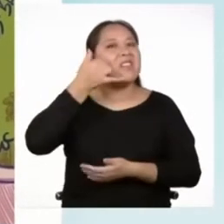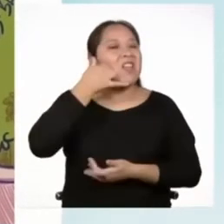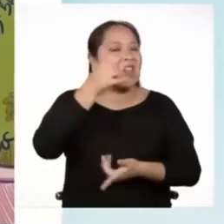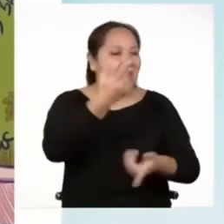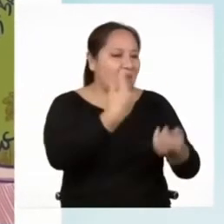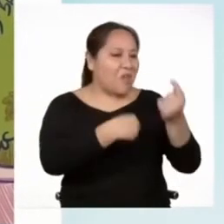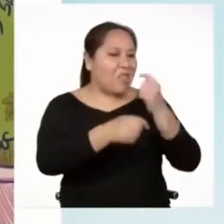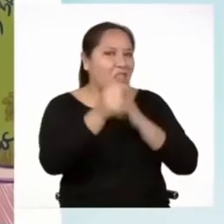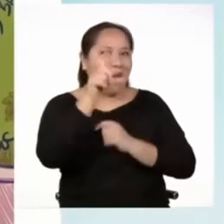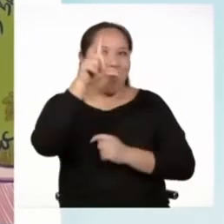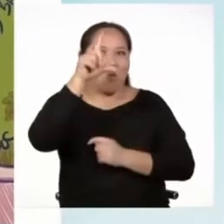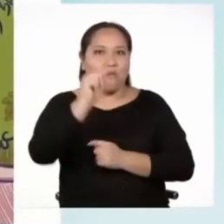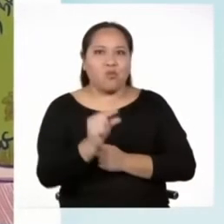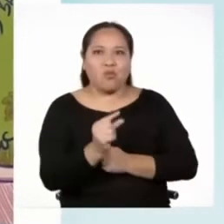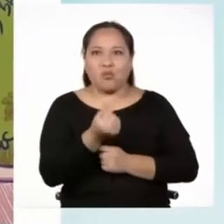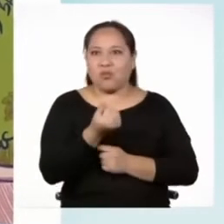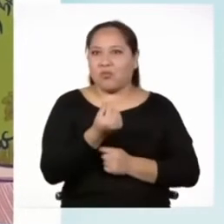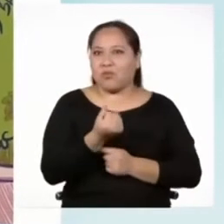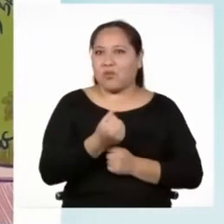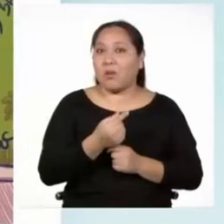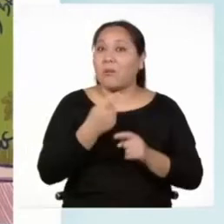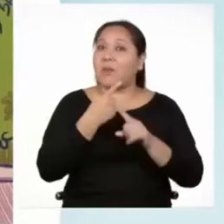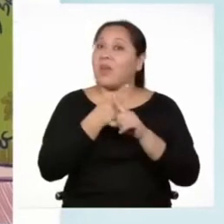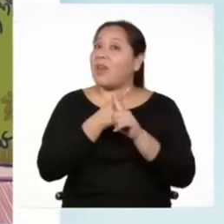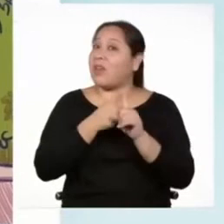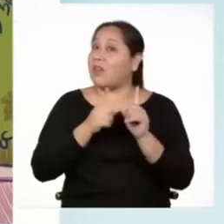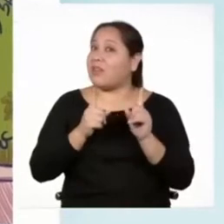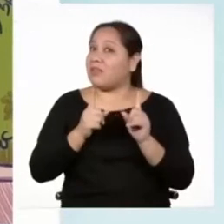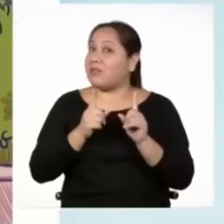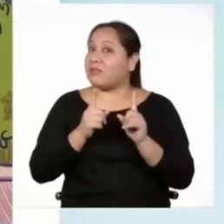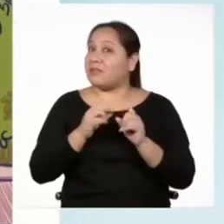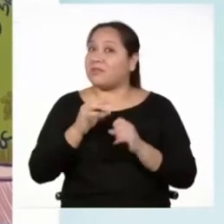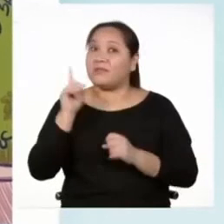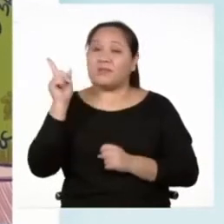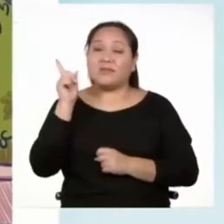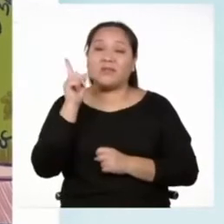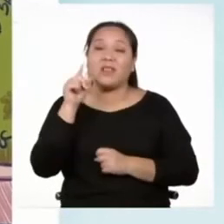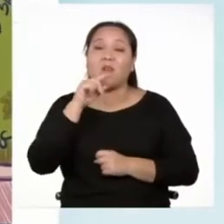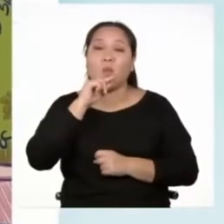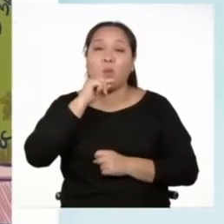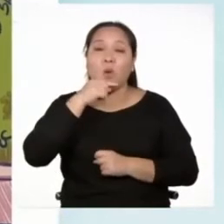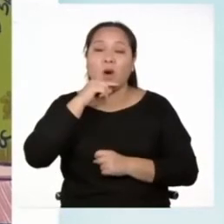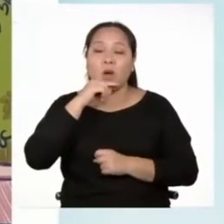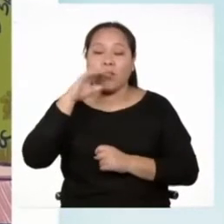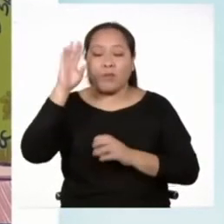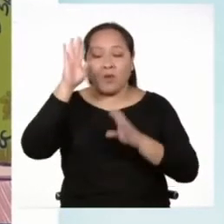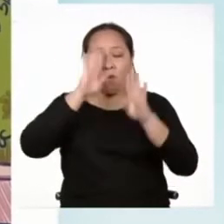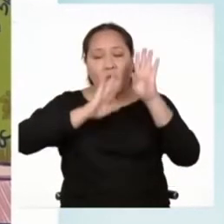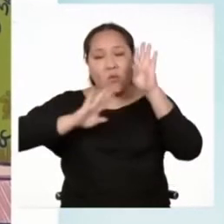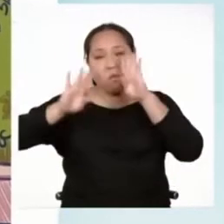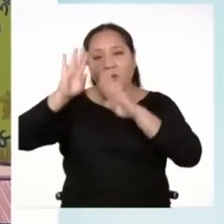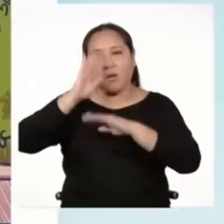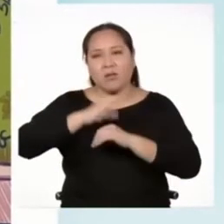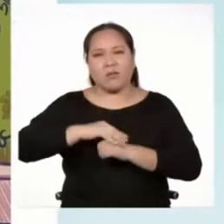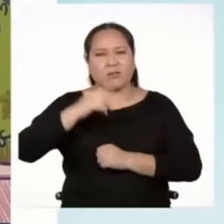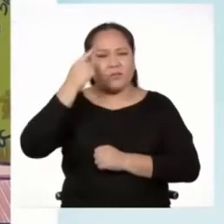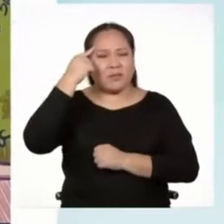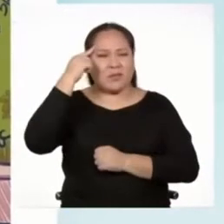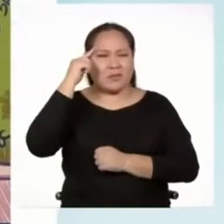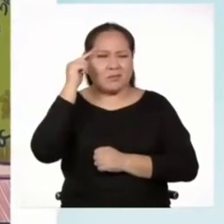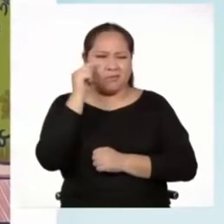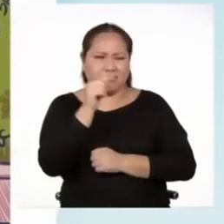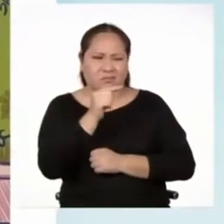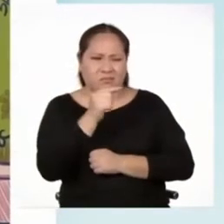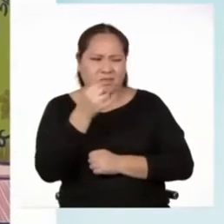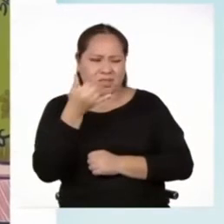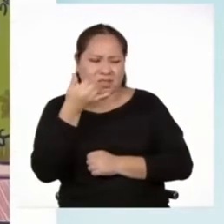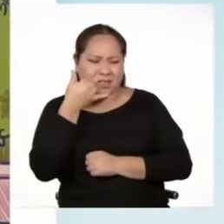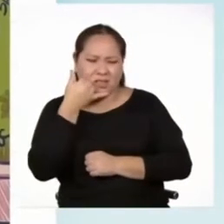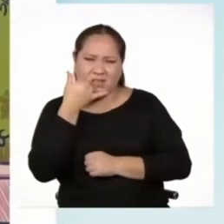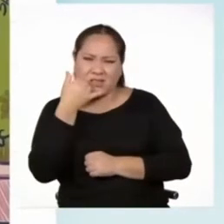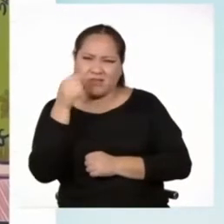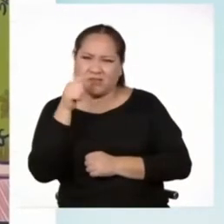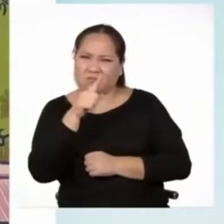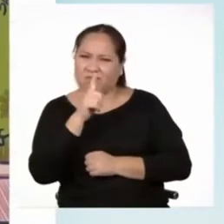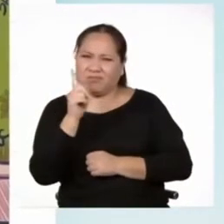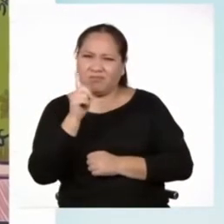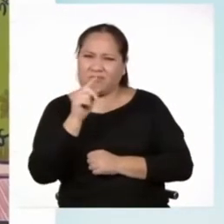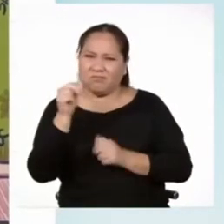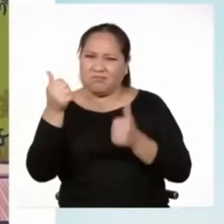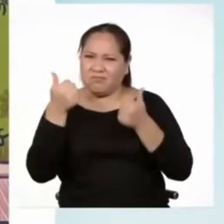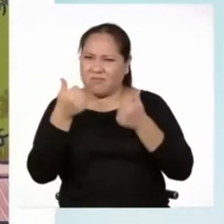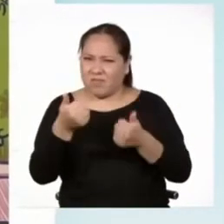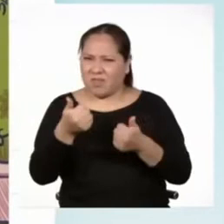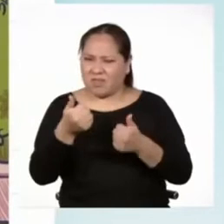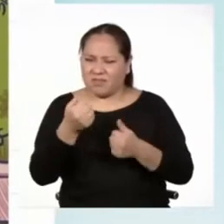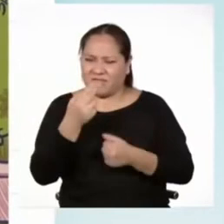muy barato. Sin embargo, ella luce preocupada, pues le parece que el celular que tiene no le parece bueno